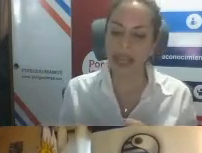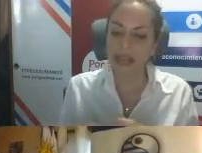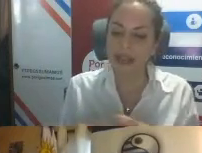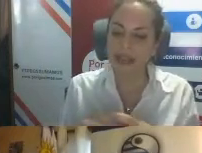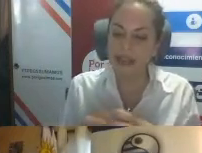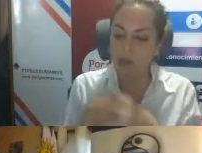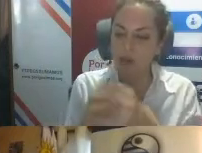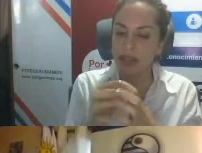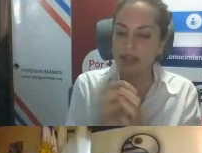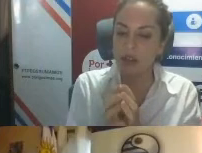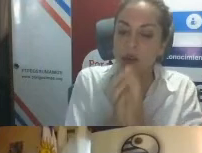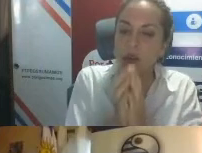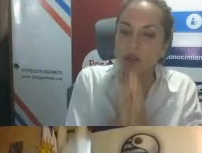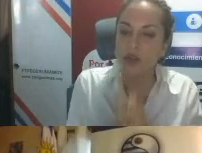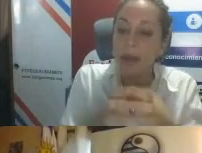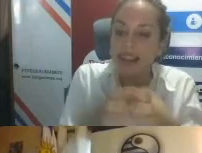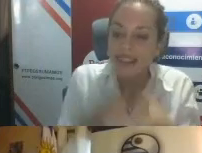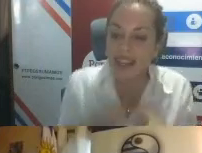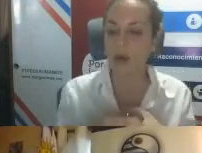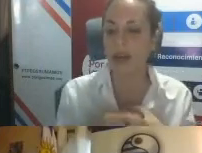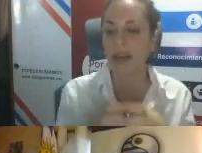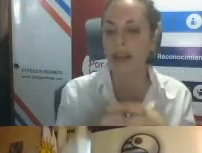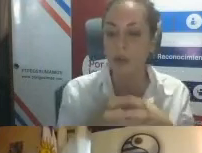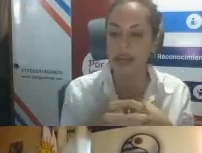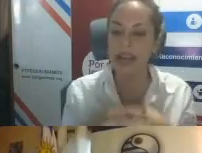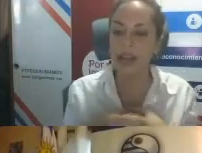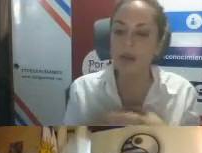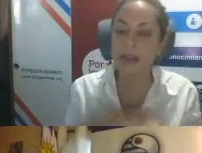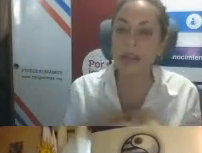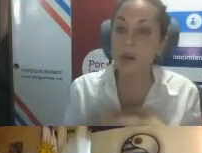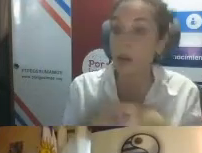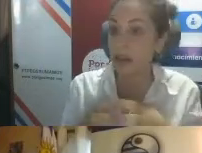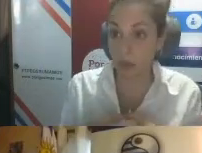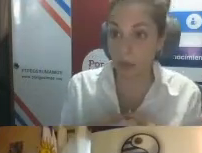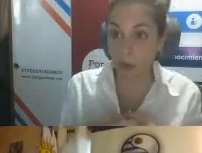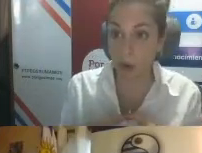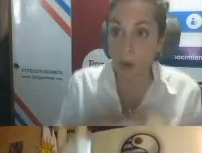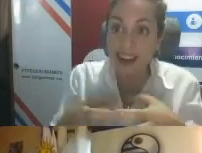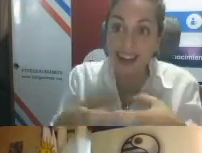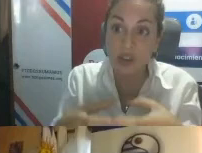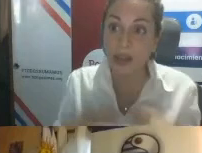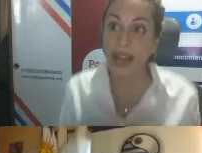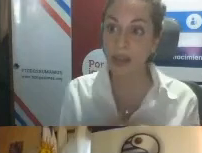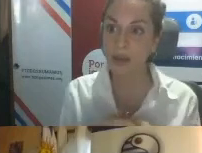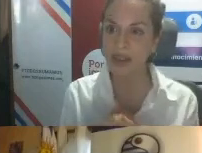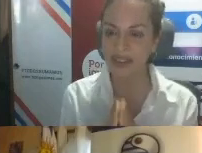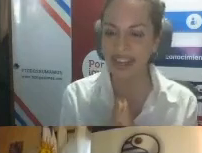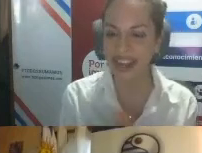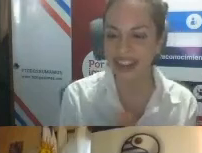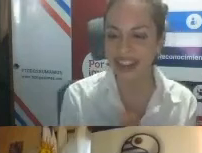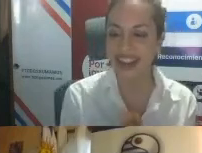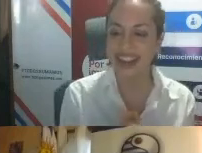digamos, el desarrollo inclusivo basado en la comunidad es una meta o objetivo, o el resultado